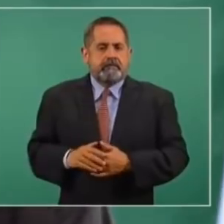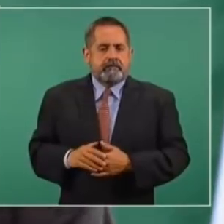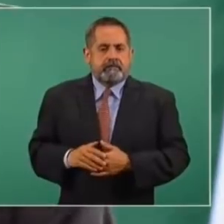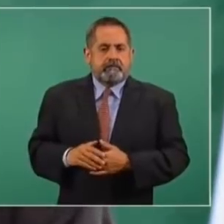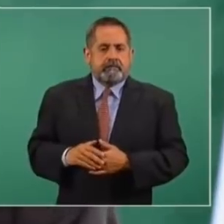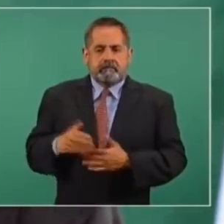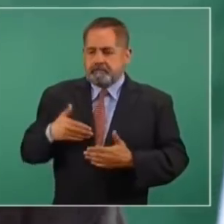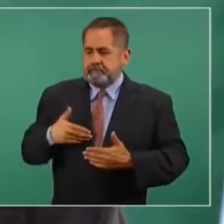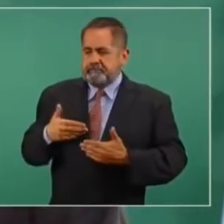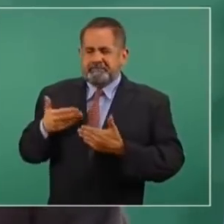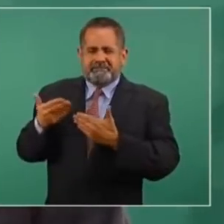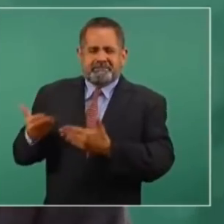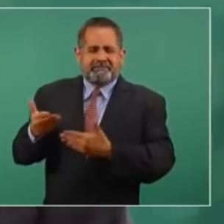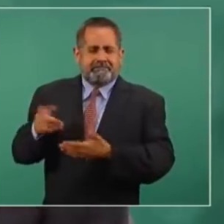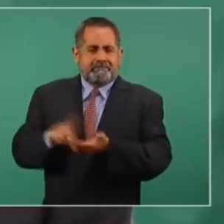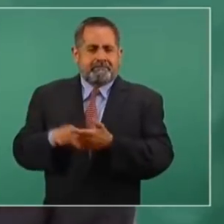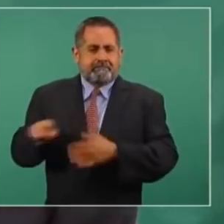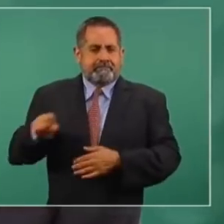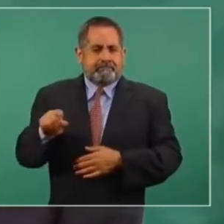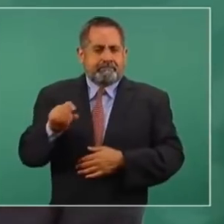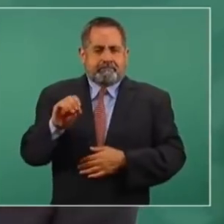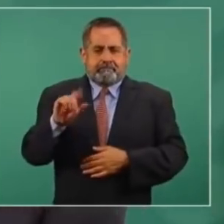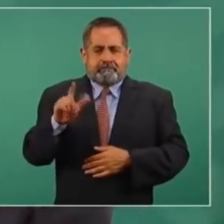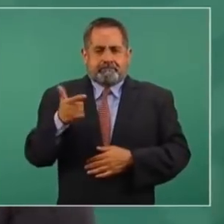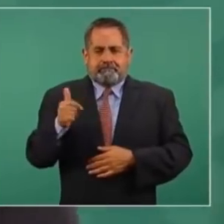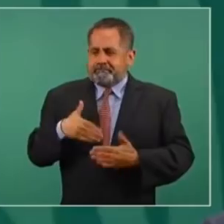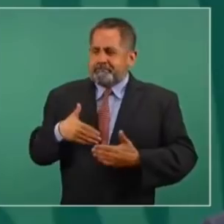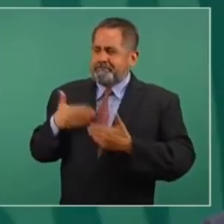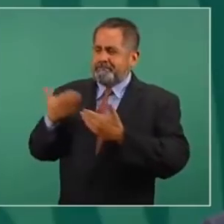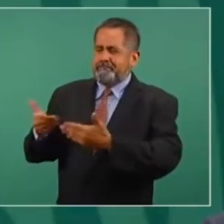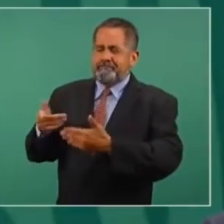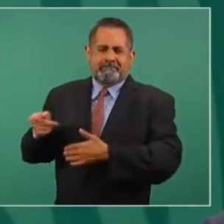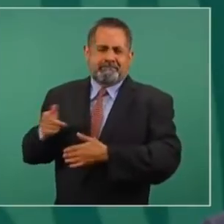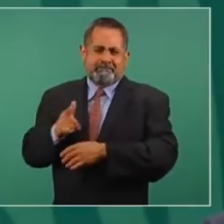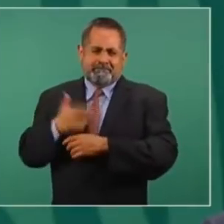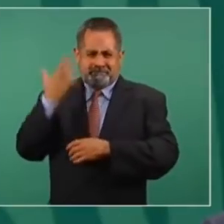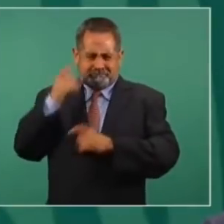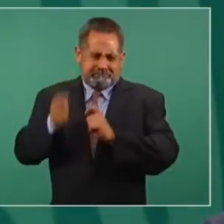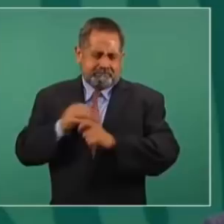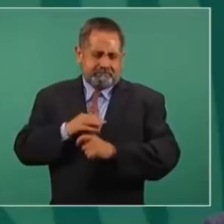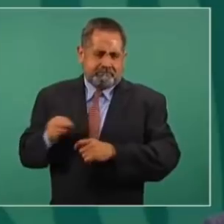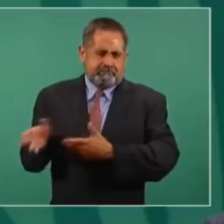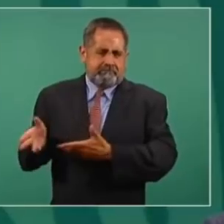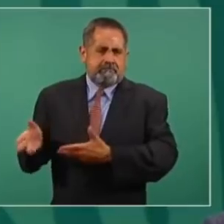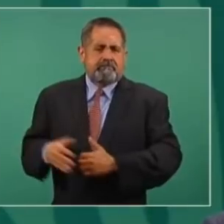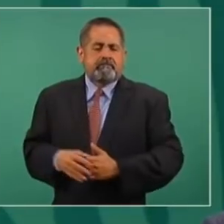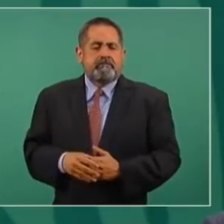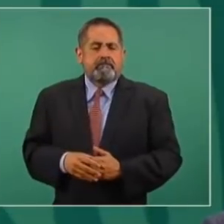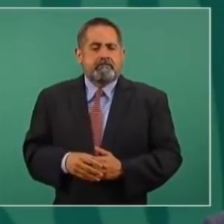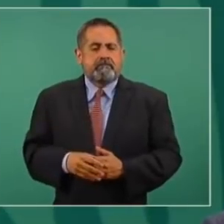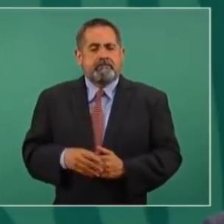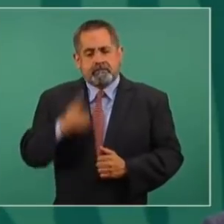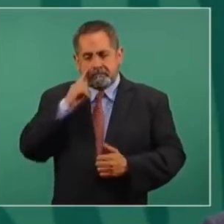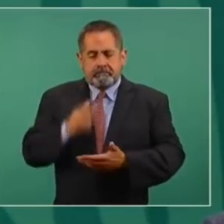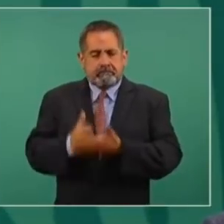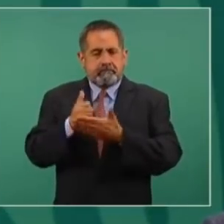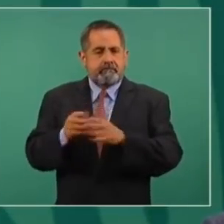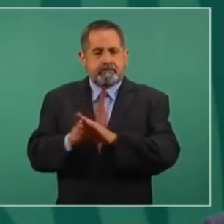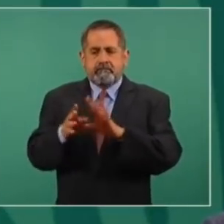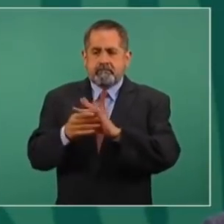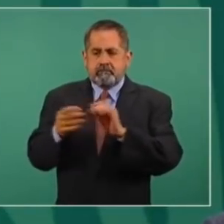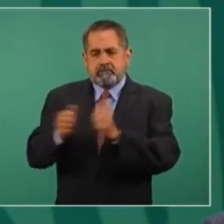toda la confianza a la licenciada Olga Sánchez Cordero para que se actúe